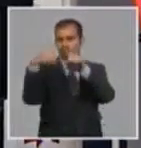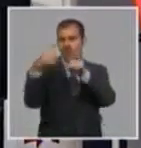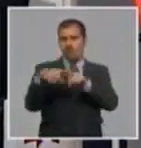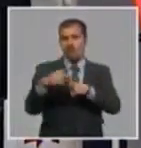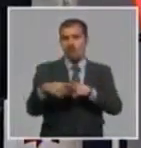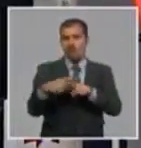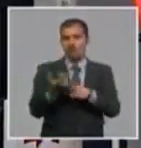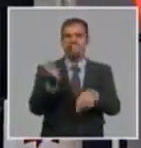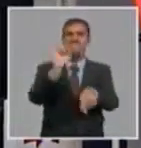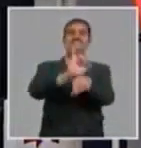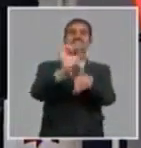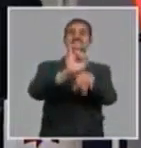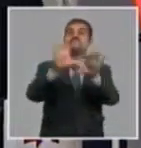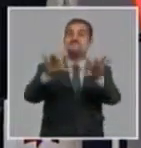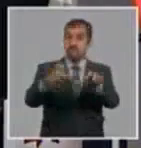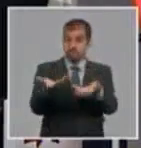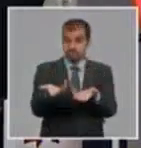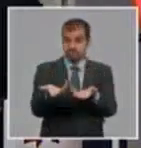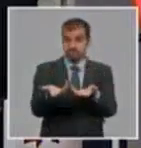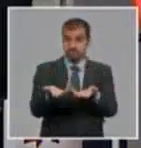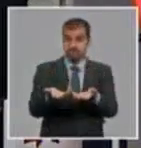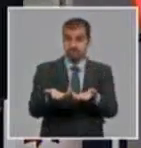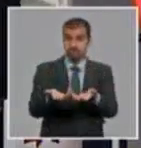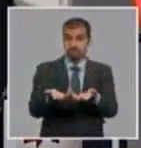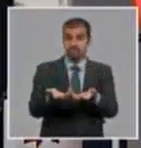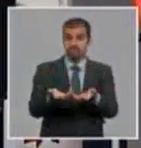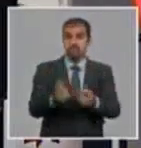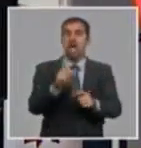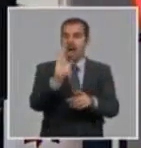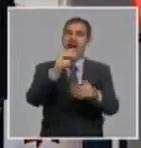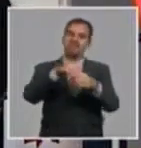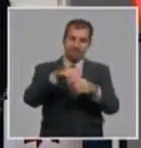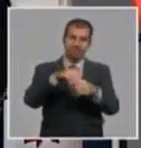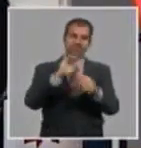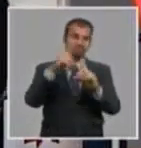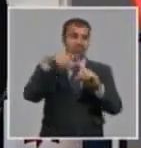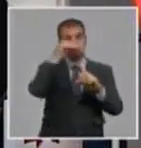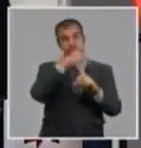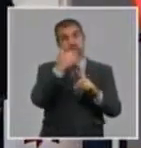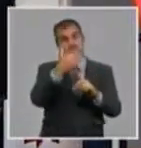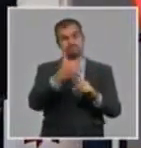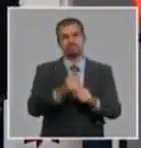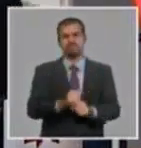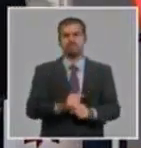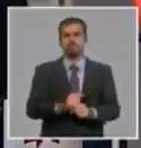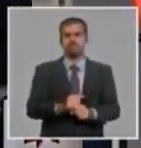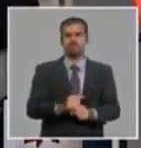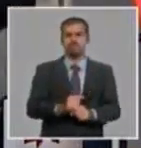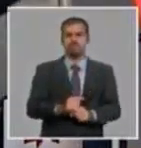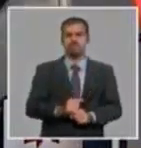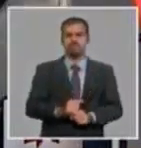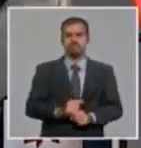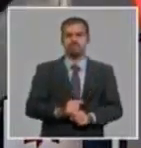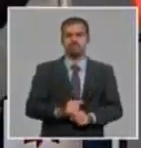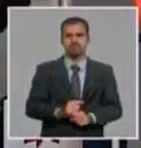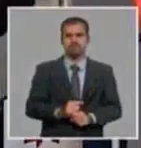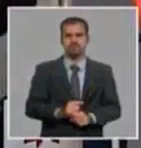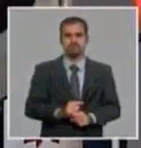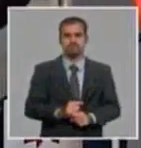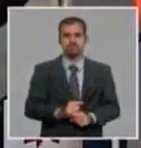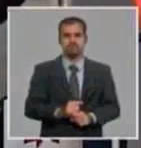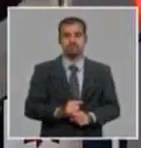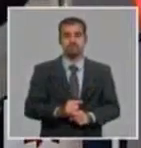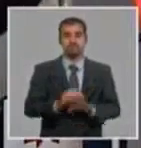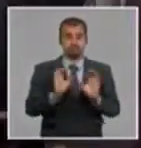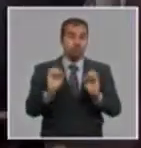nanotecnología, la informática, las telecomunicaciones, las fuentes renovables de energía, también hay fuentes, o sea, como sector,